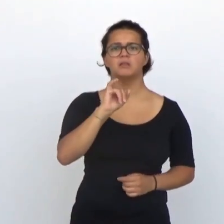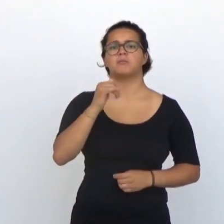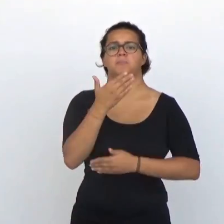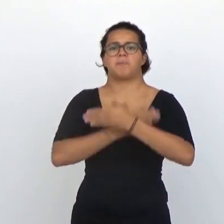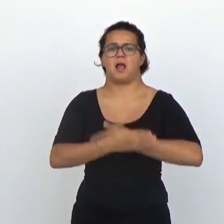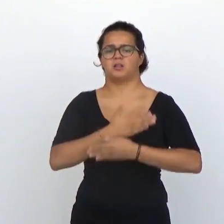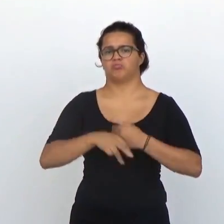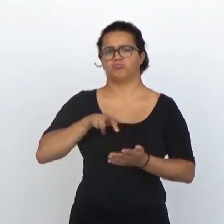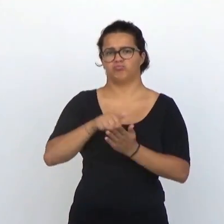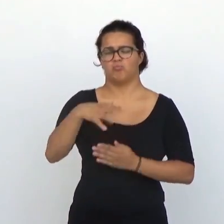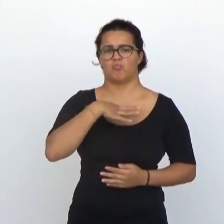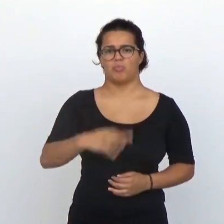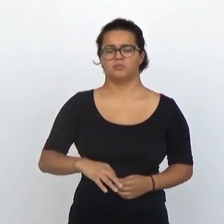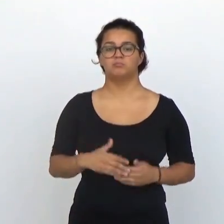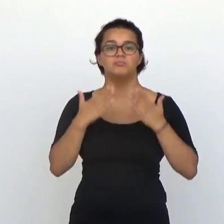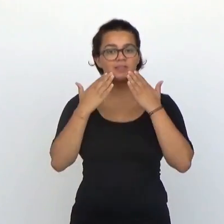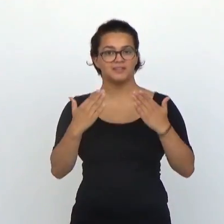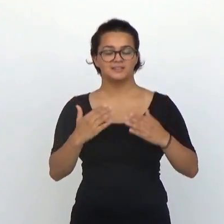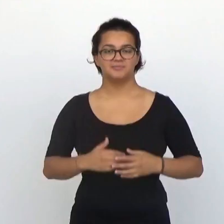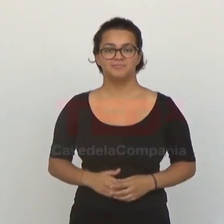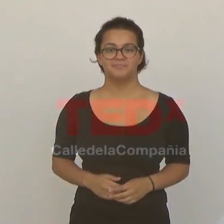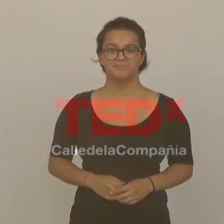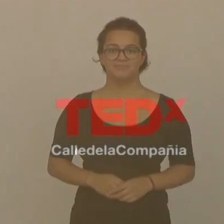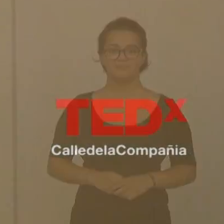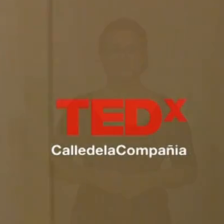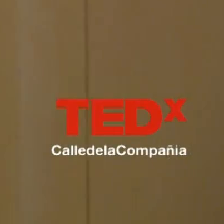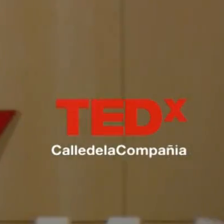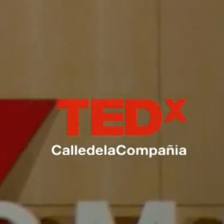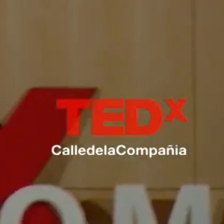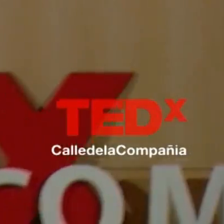que ven y otros tantos los paralíticos que andan. Muchas gracias.